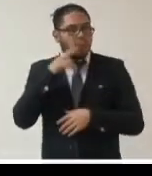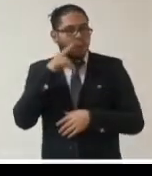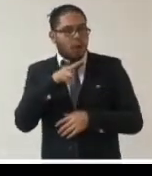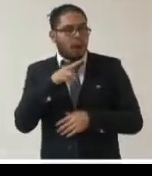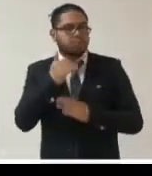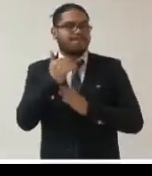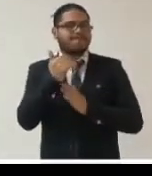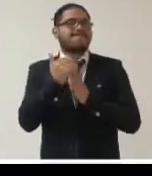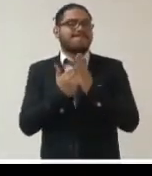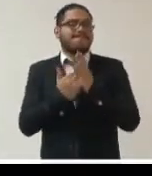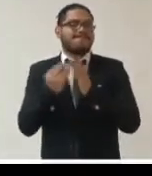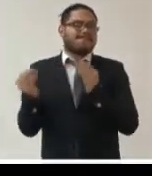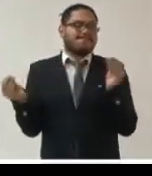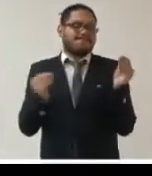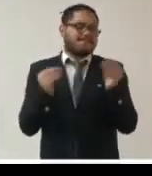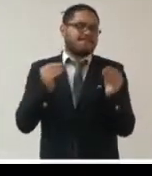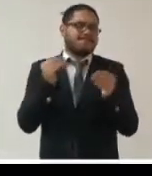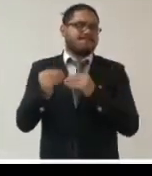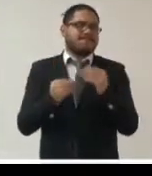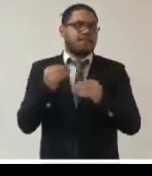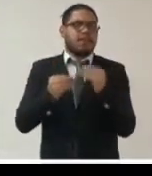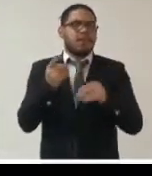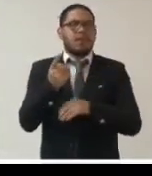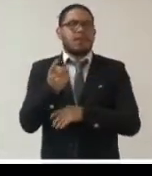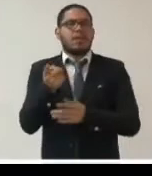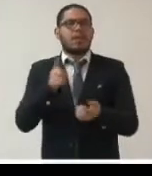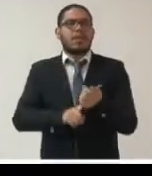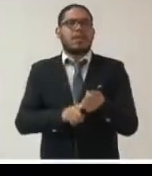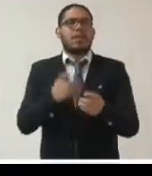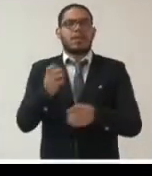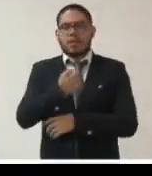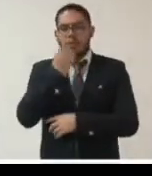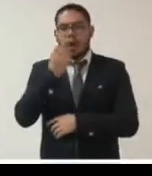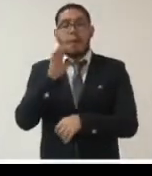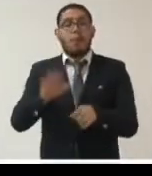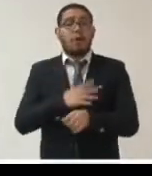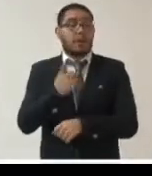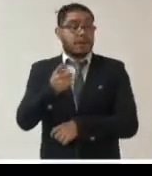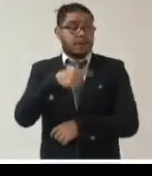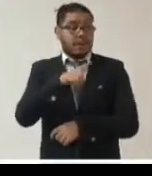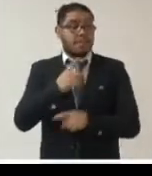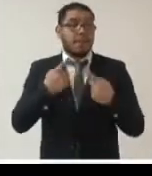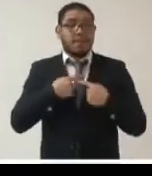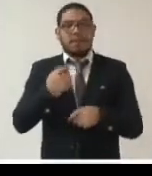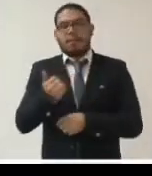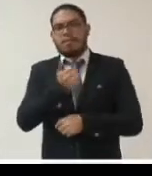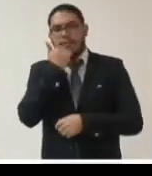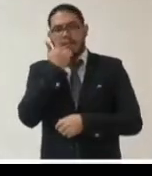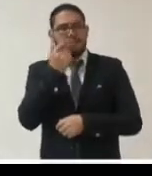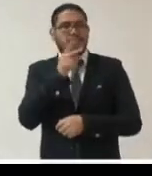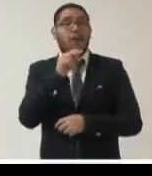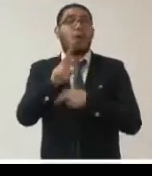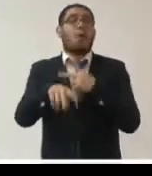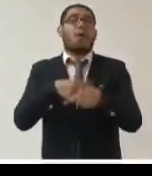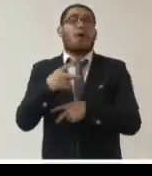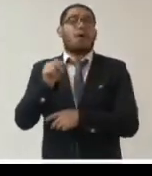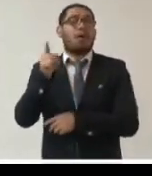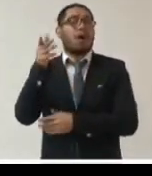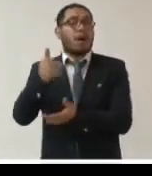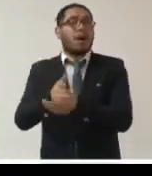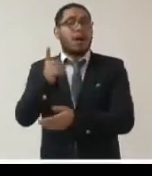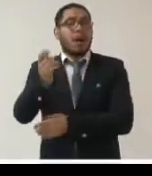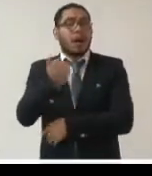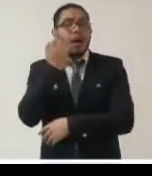muchísimo la conflictividad escolar porque los alumnos no iban a clase o estaban rotando con unos grupos tan